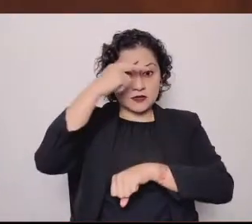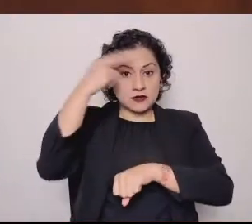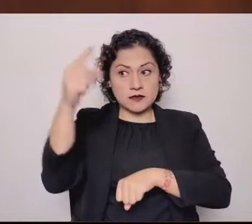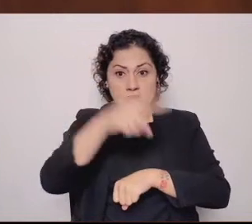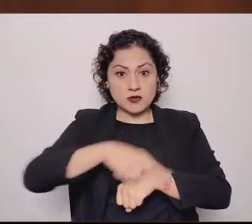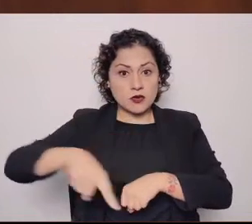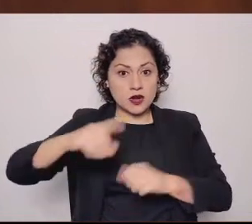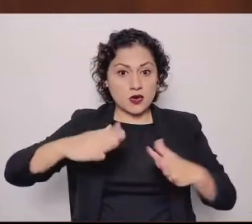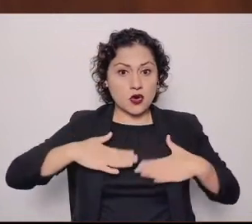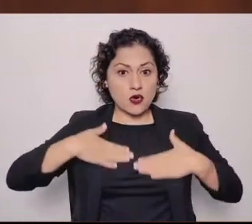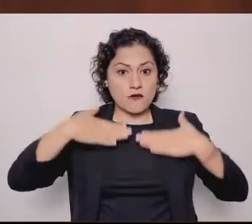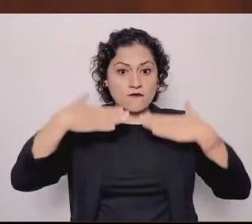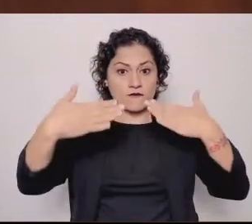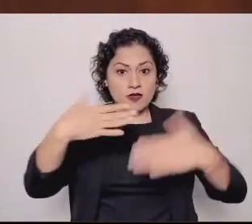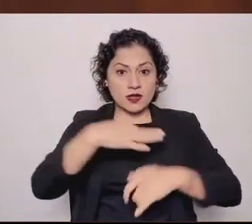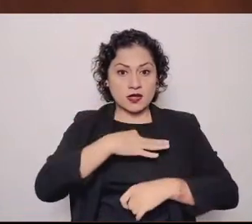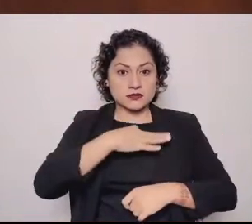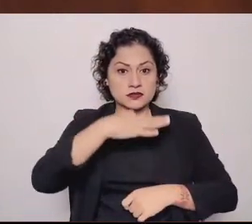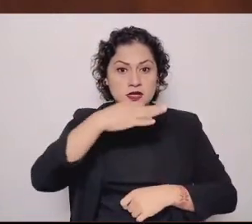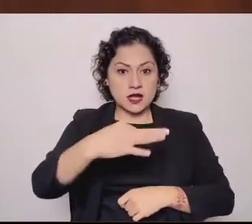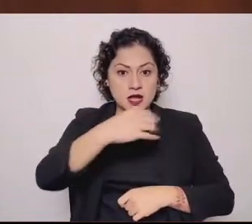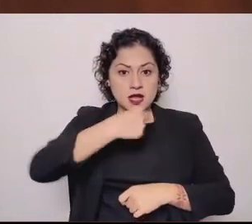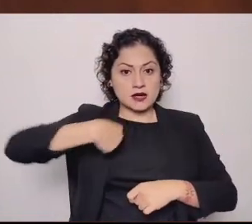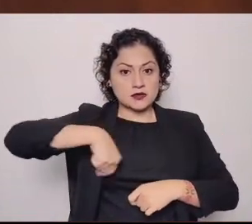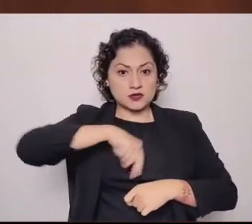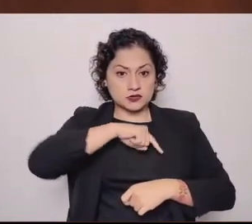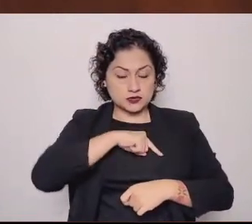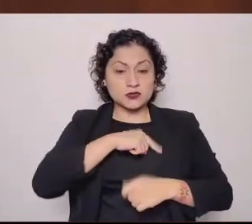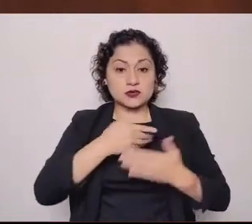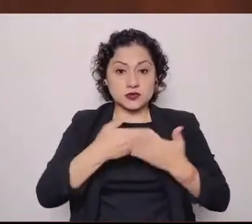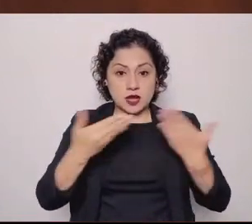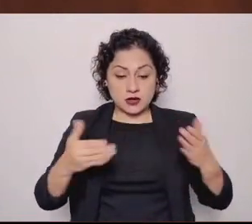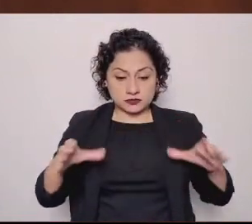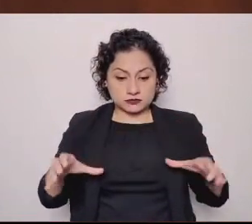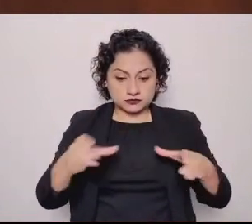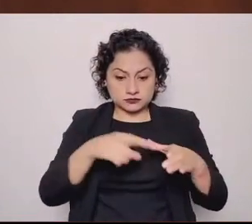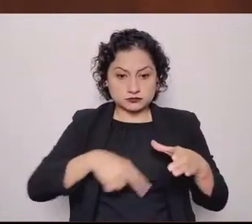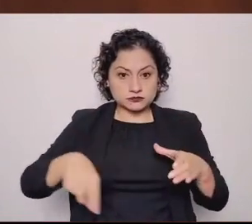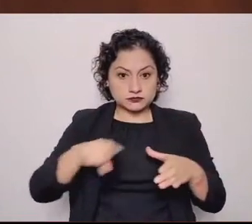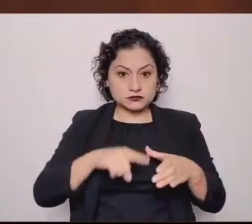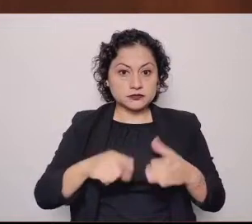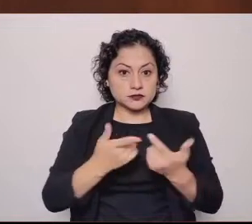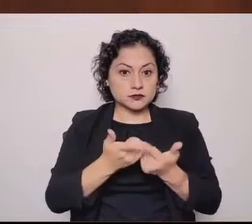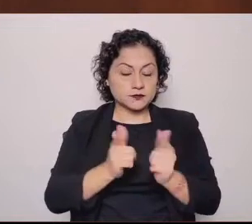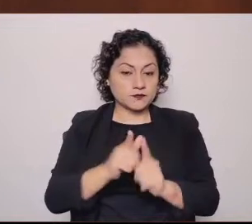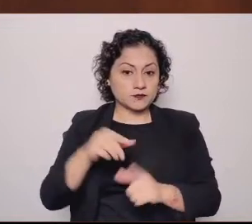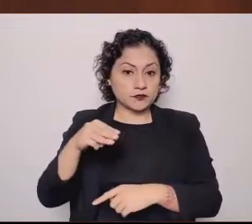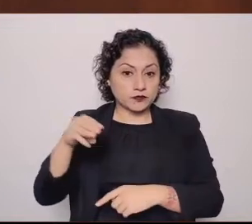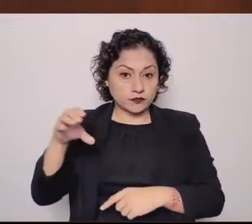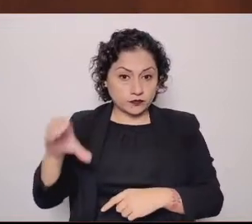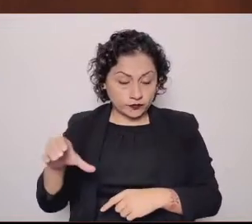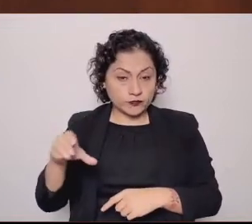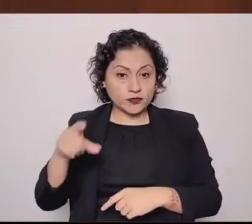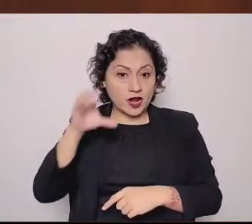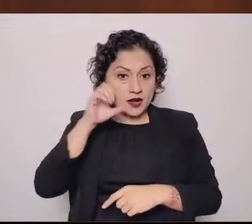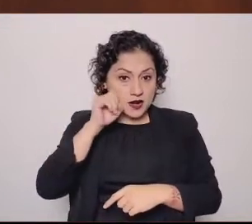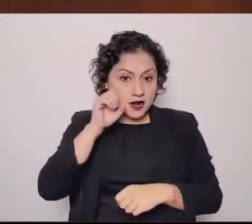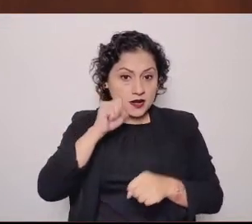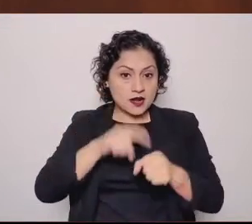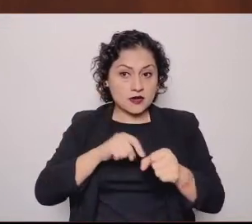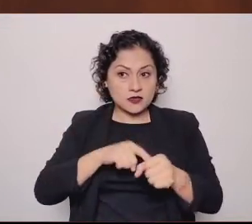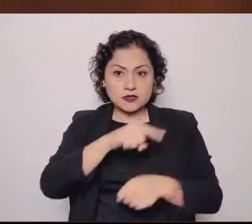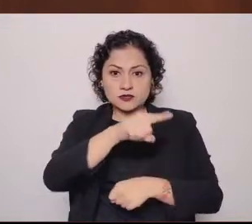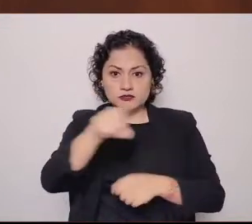permite contar con una bancada naranja, tengan por seguro que nuestra voz y